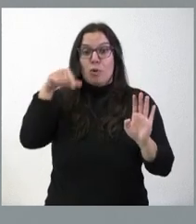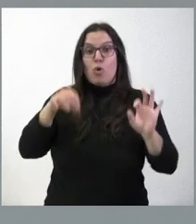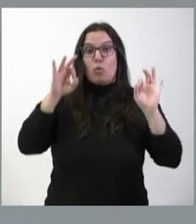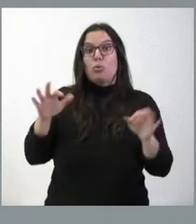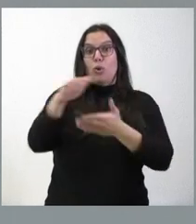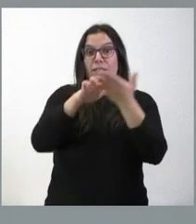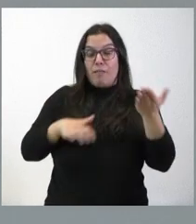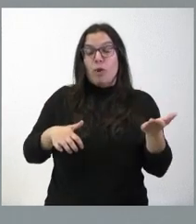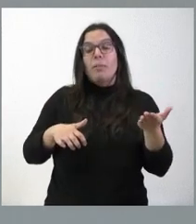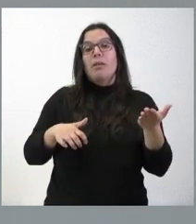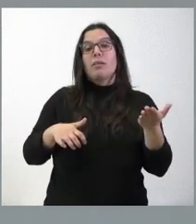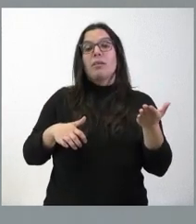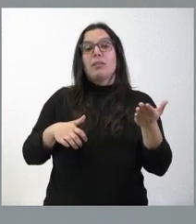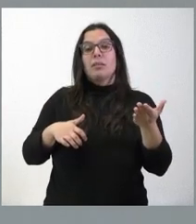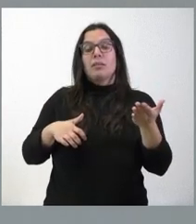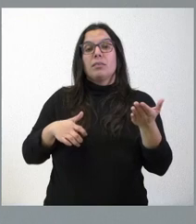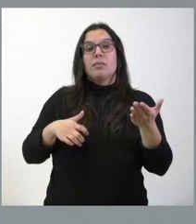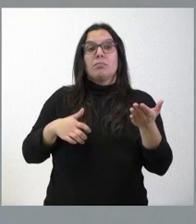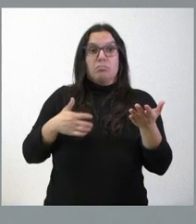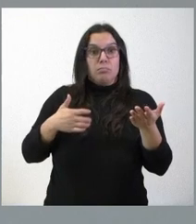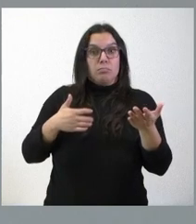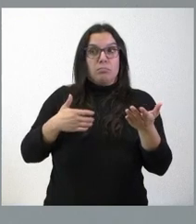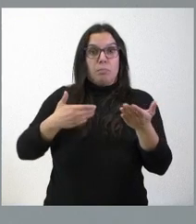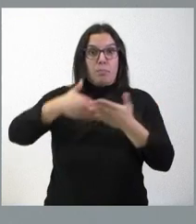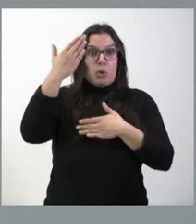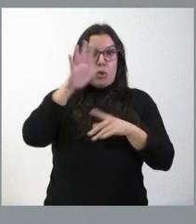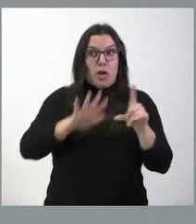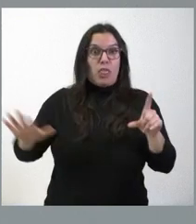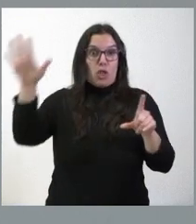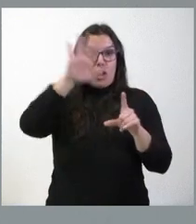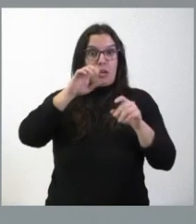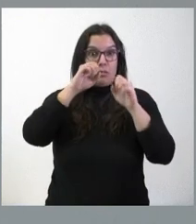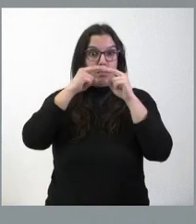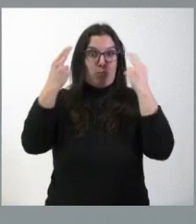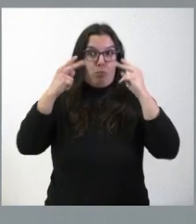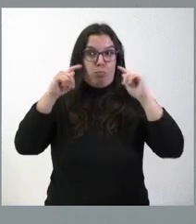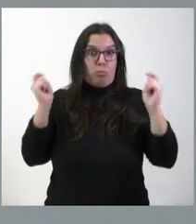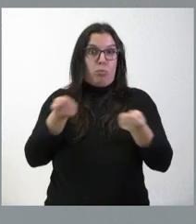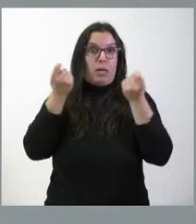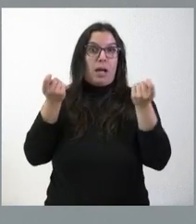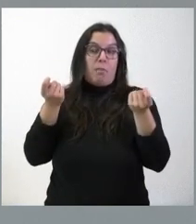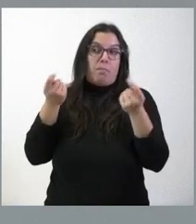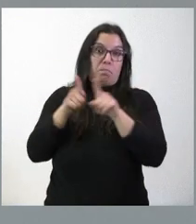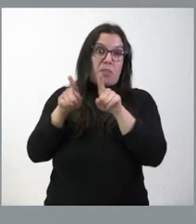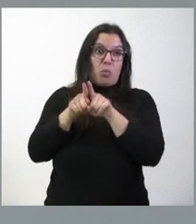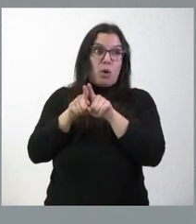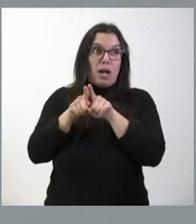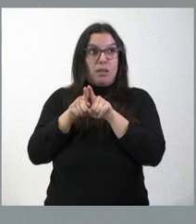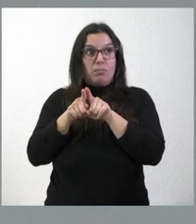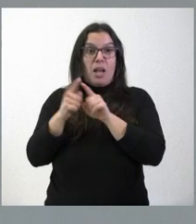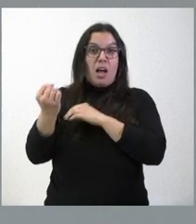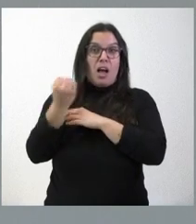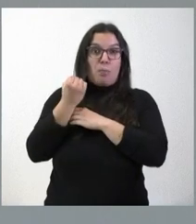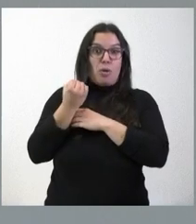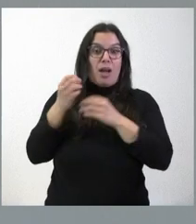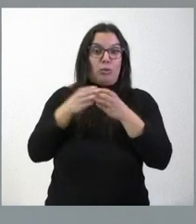además publica un medio de ámbito nacional que no es dudoso de intentar respaldar y apoyar